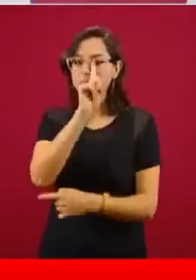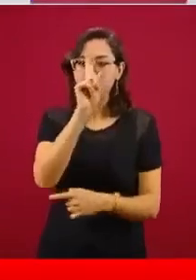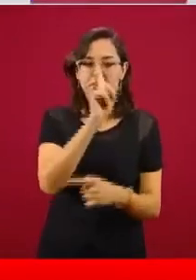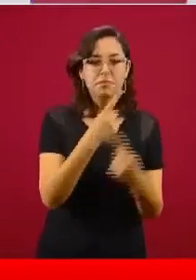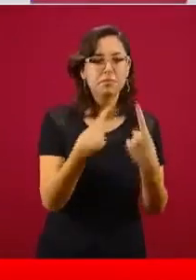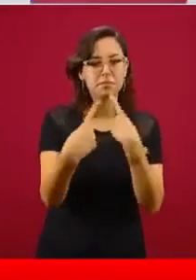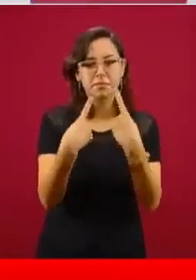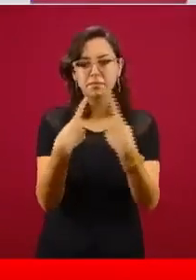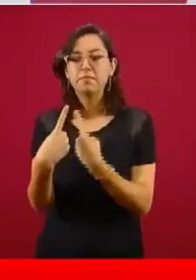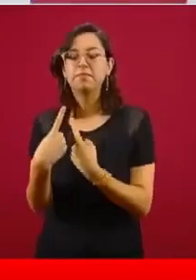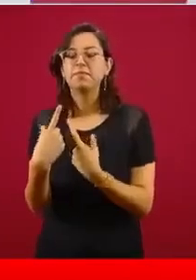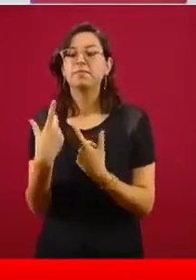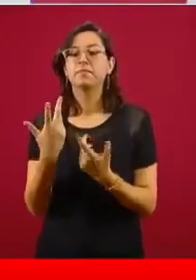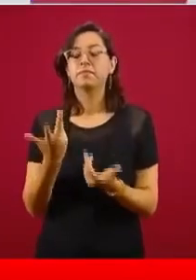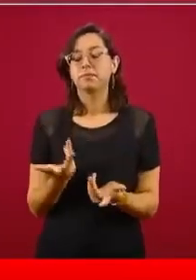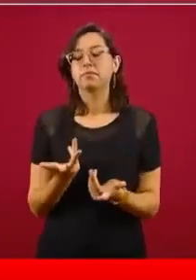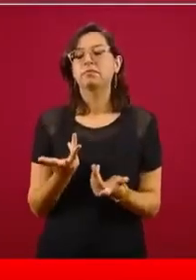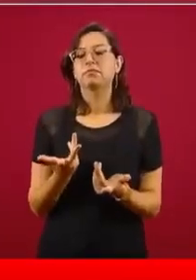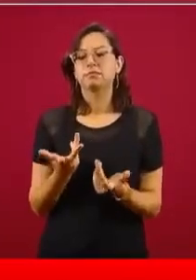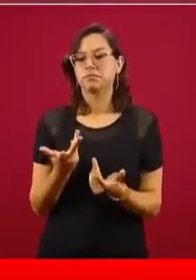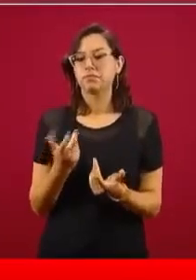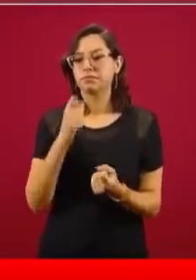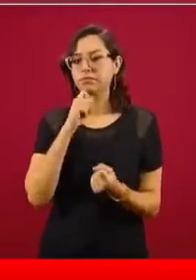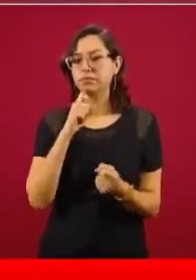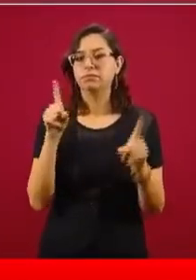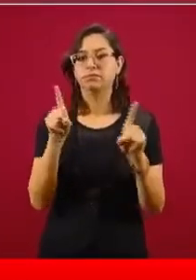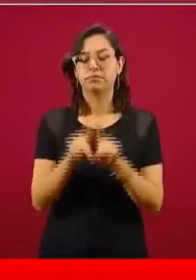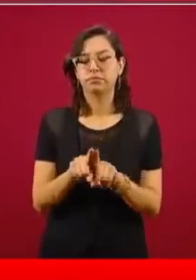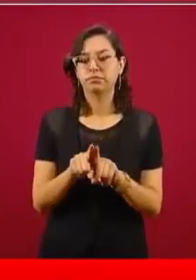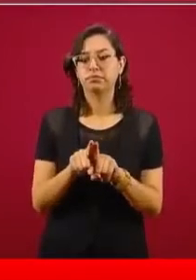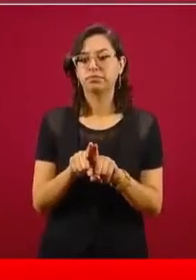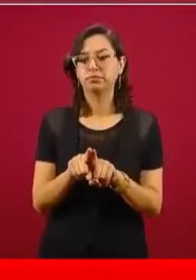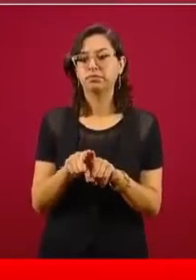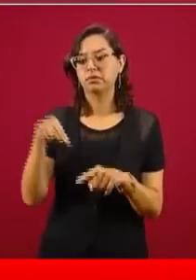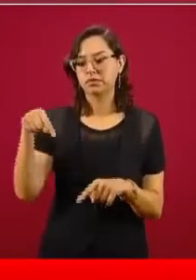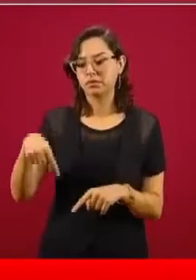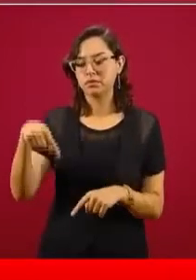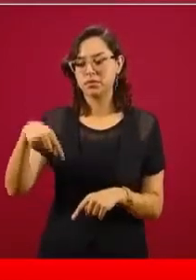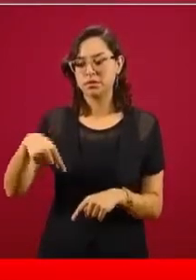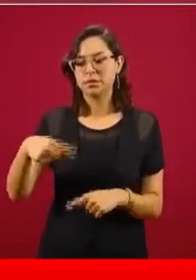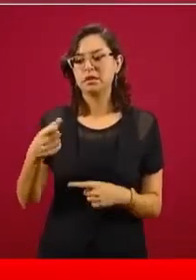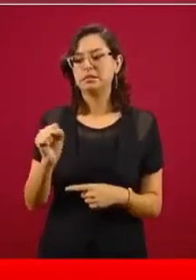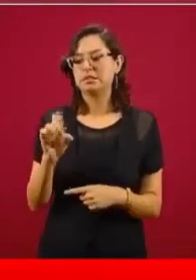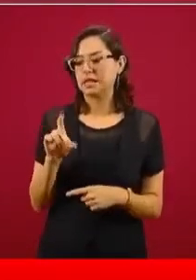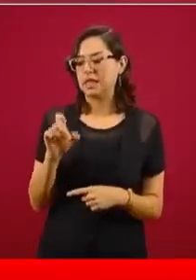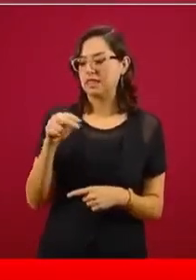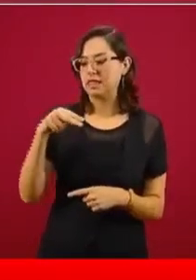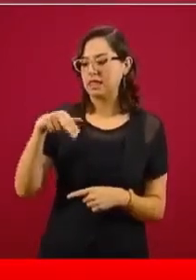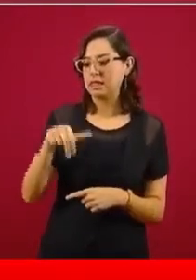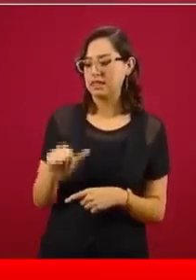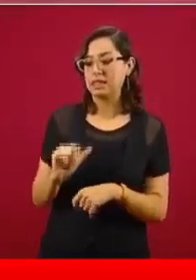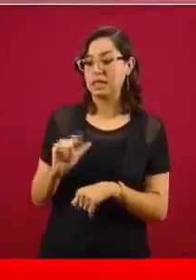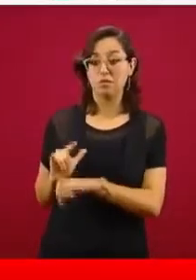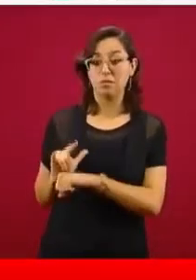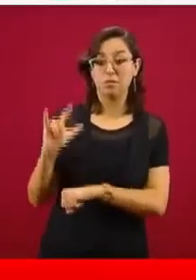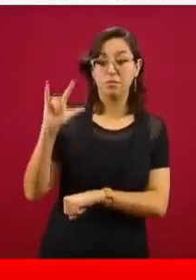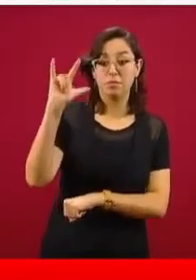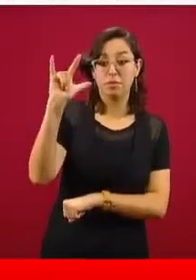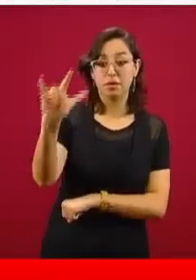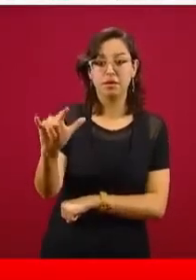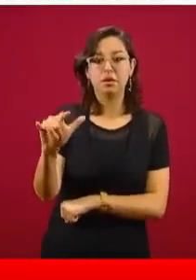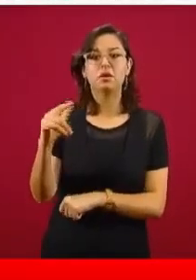Se ha tenido una gran colaboración con la Fuerza Aérea Mexicana, a quien también le agradezco muy especialmente su esfuerzo, su